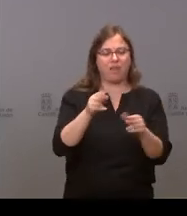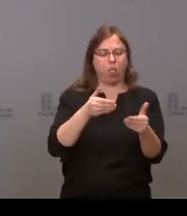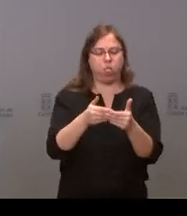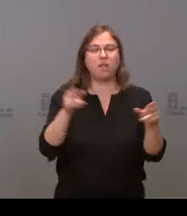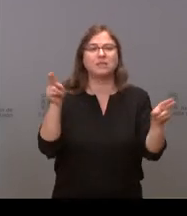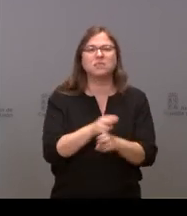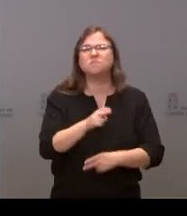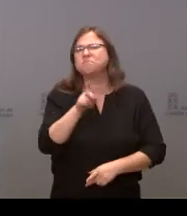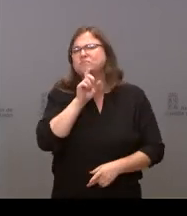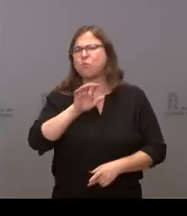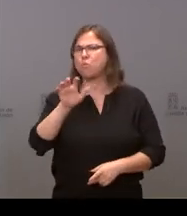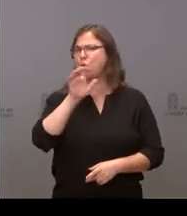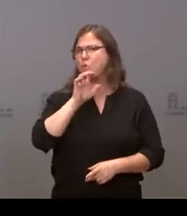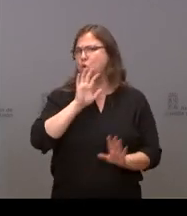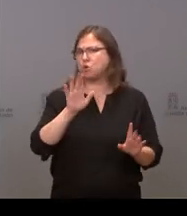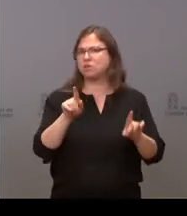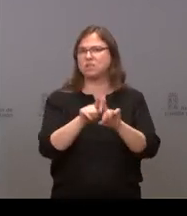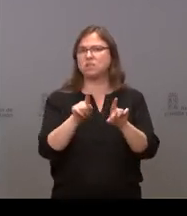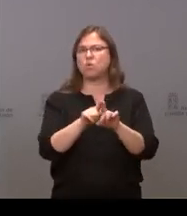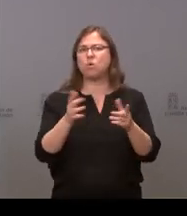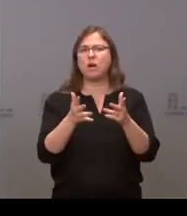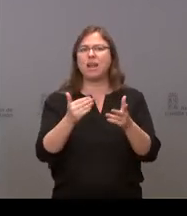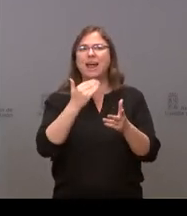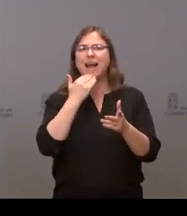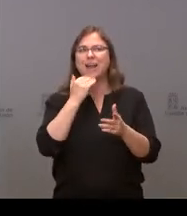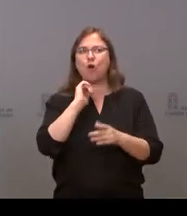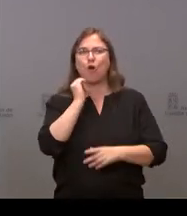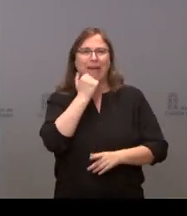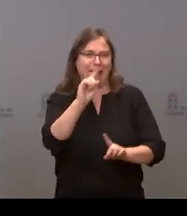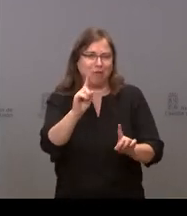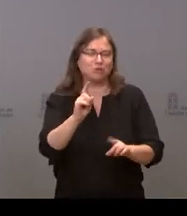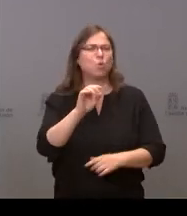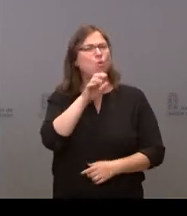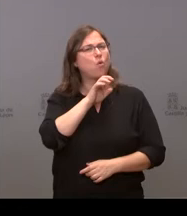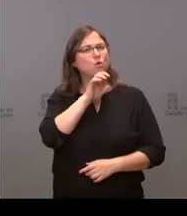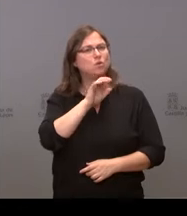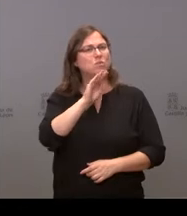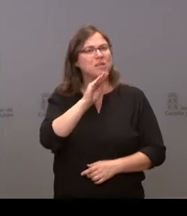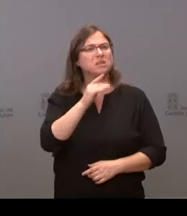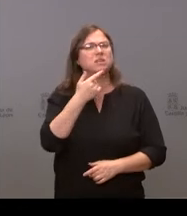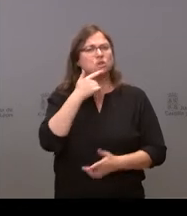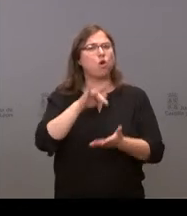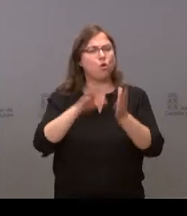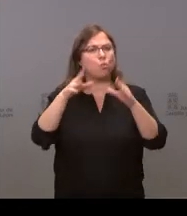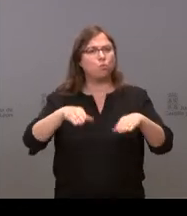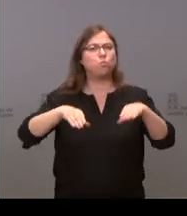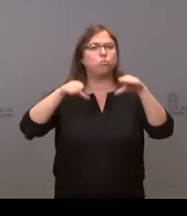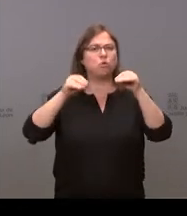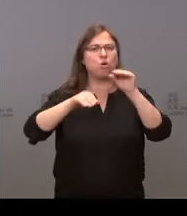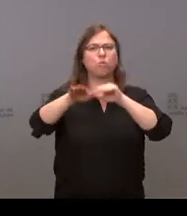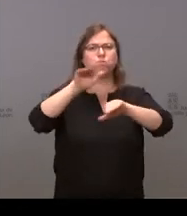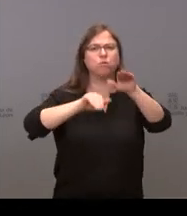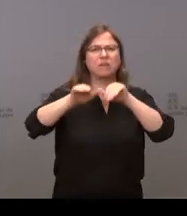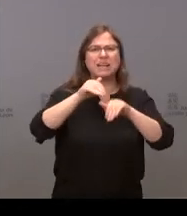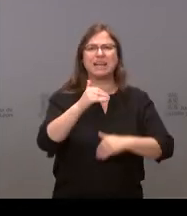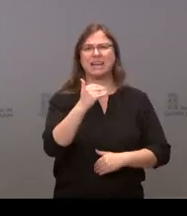como curiosidad, no hay ningún tipo de queja de fondo, pero aún así Burgos está haciendo convocatorias que van